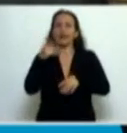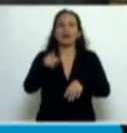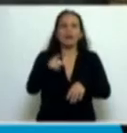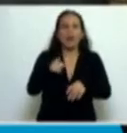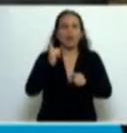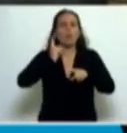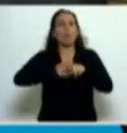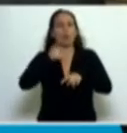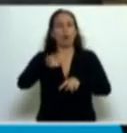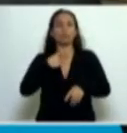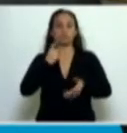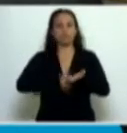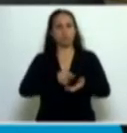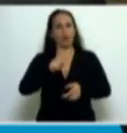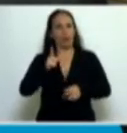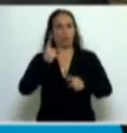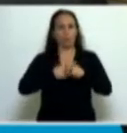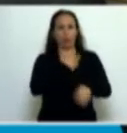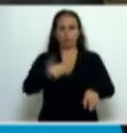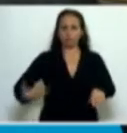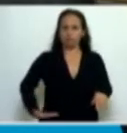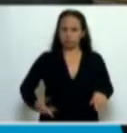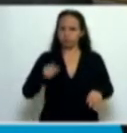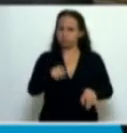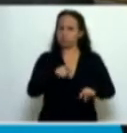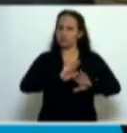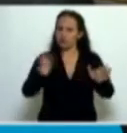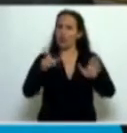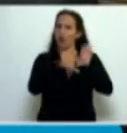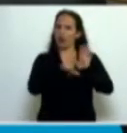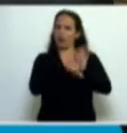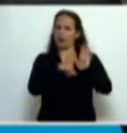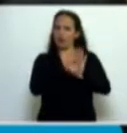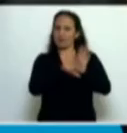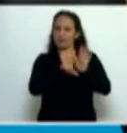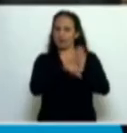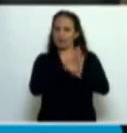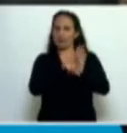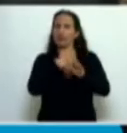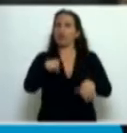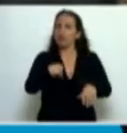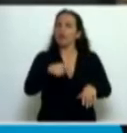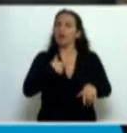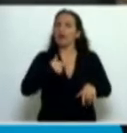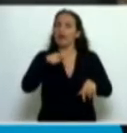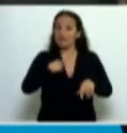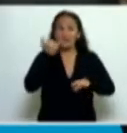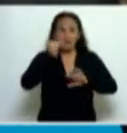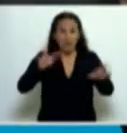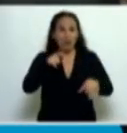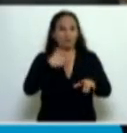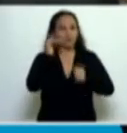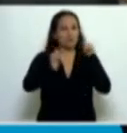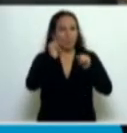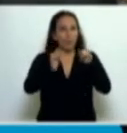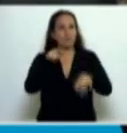sino por un mandato que también estuvo sostenido en una ley. Y completaría este cuadro decir que